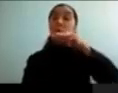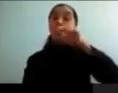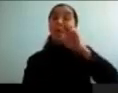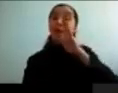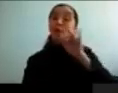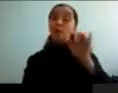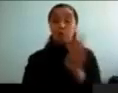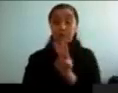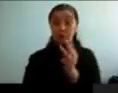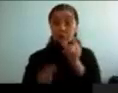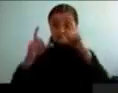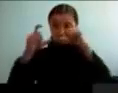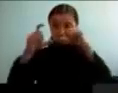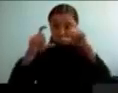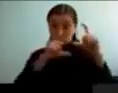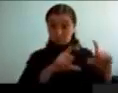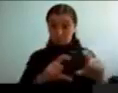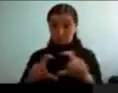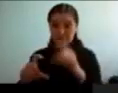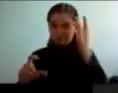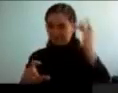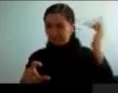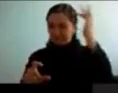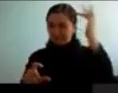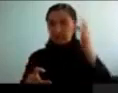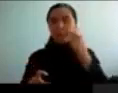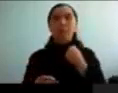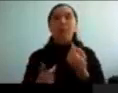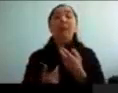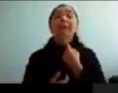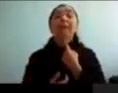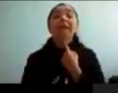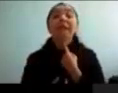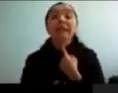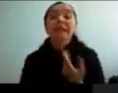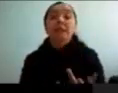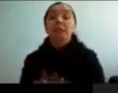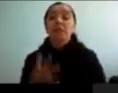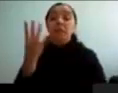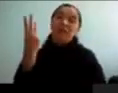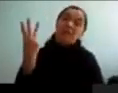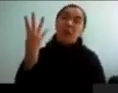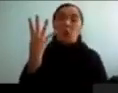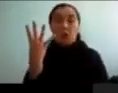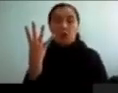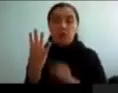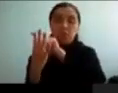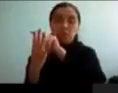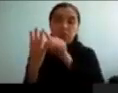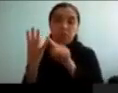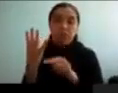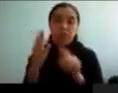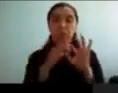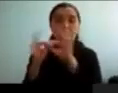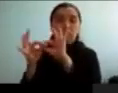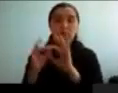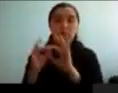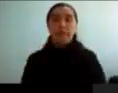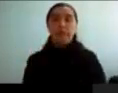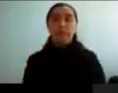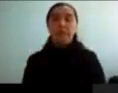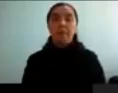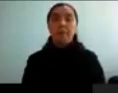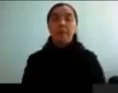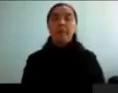atención, en Chile especialmente, y especialmente el déficit atencional, son por cuatro, tres o cuatro razones. Una, es porque es una condición del